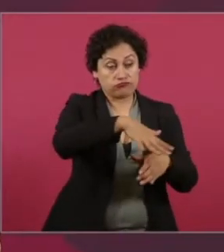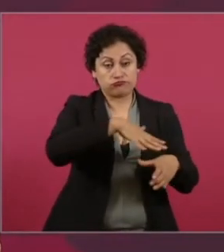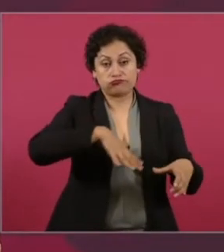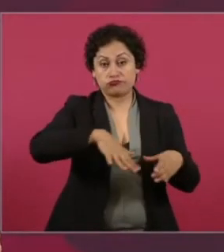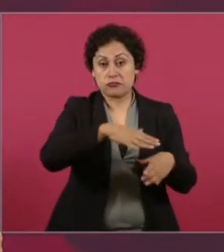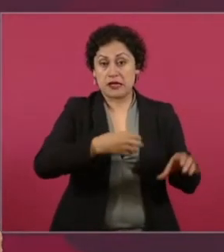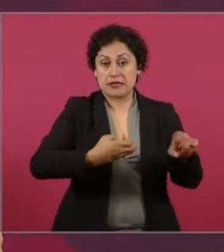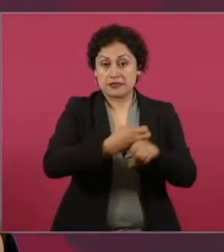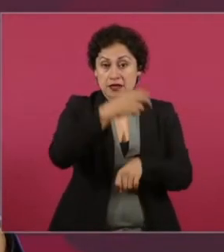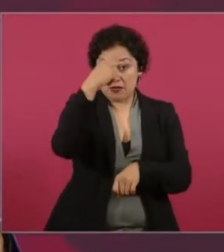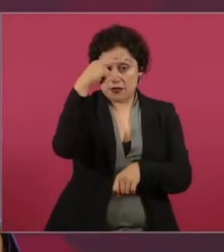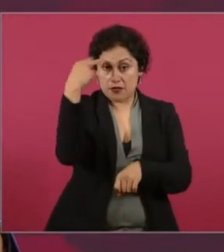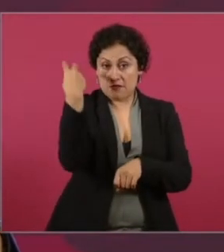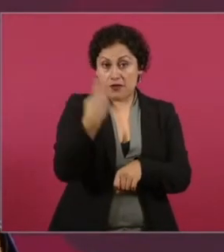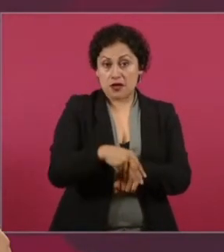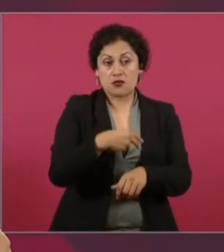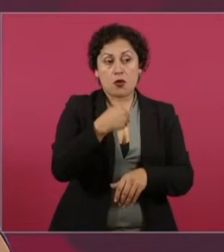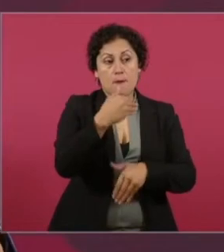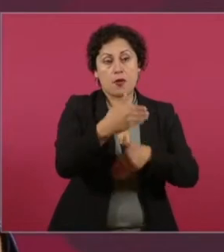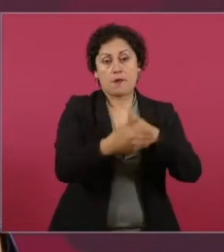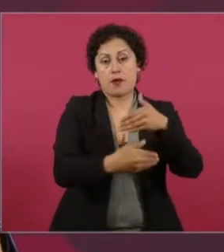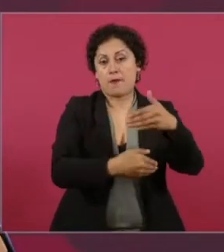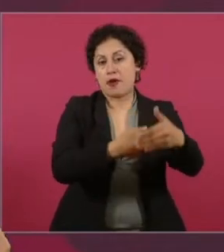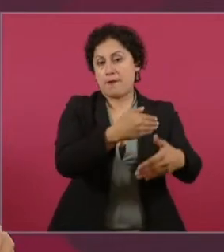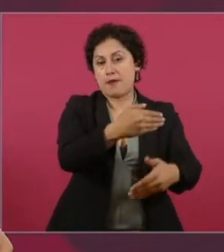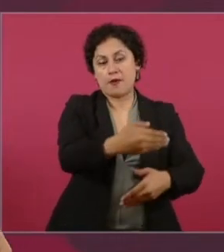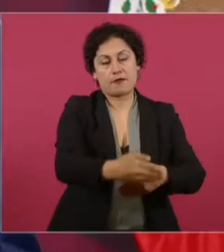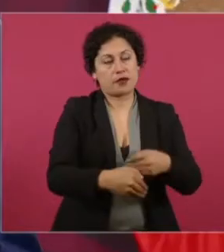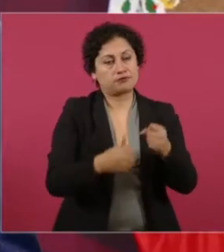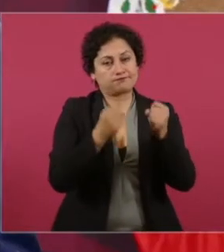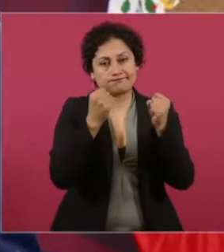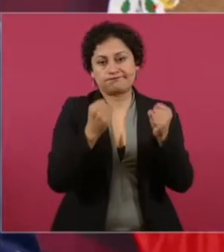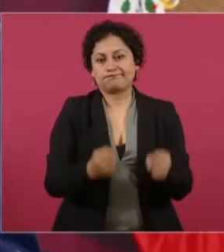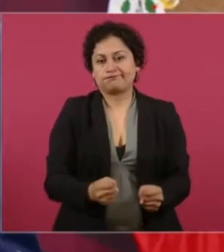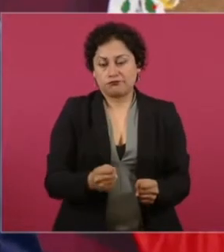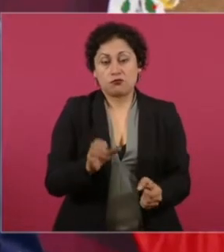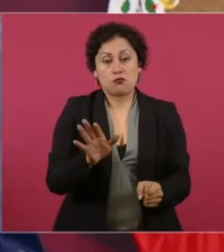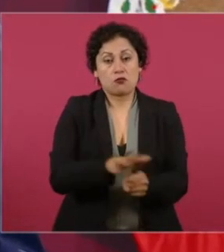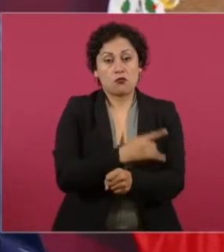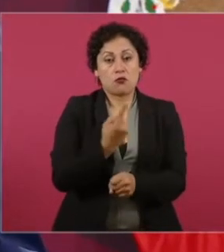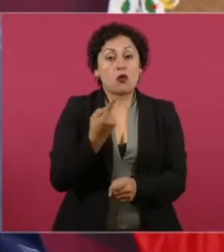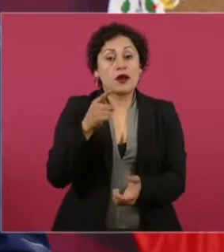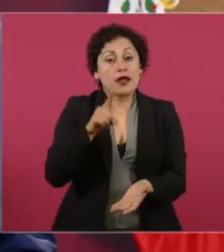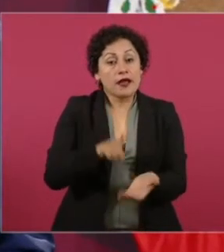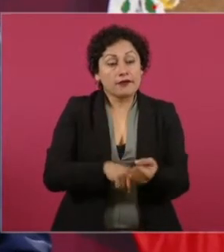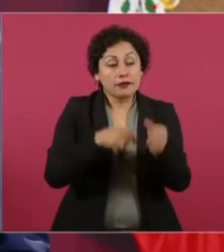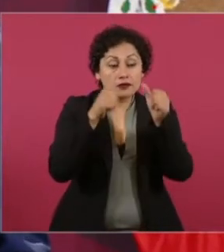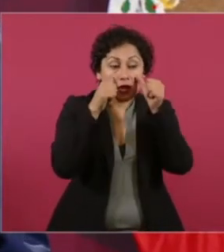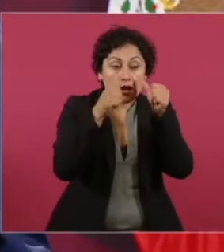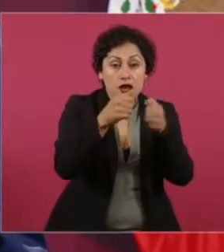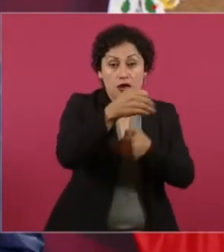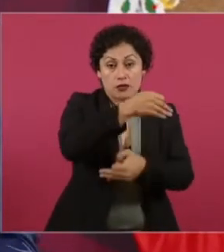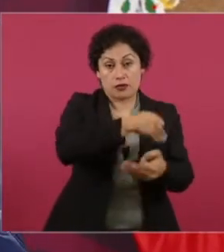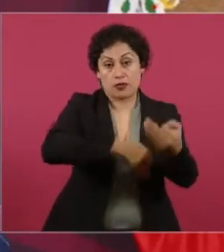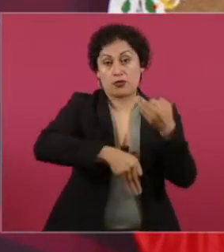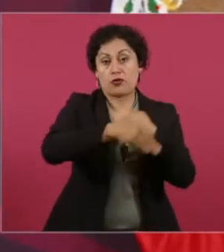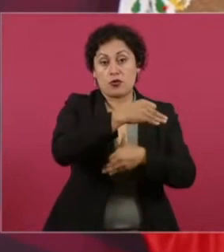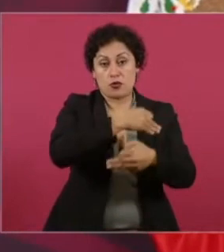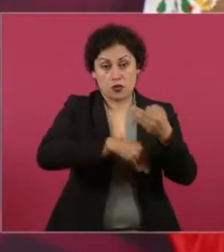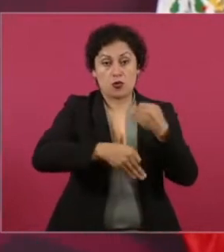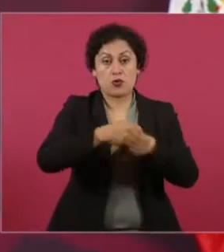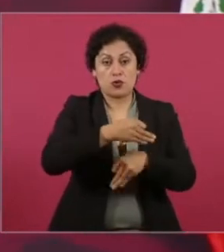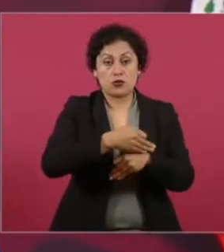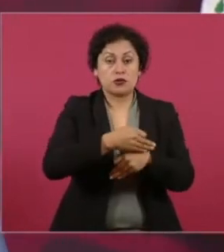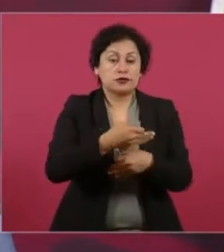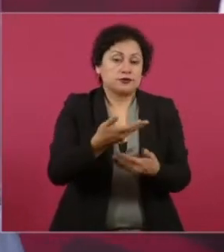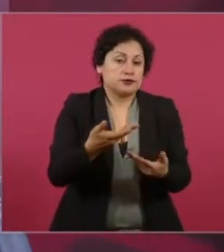y que se va a seguir dando atención a todos y se va a dar la preferencia